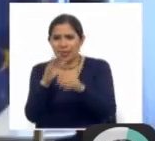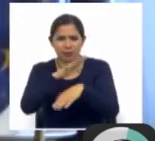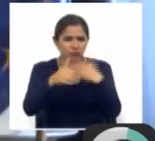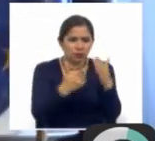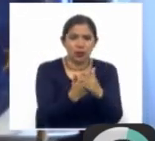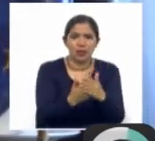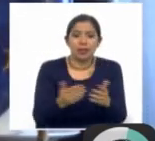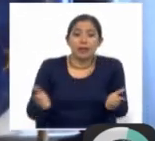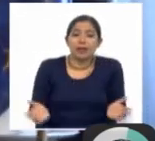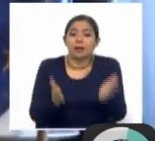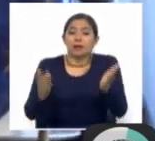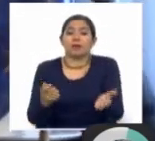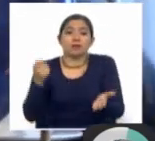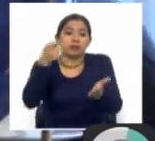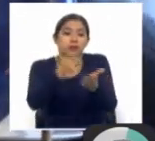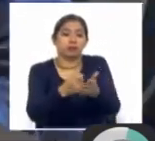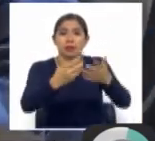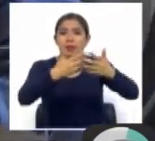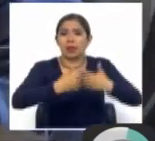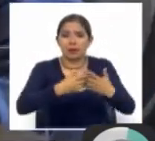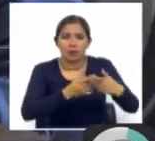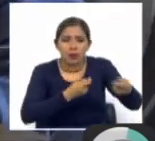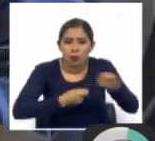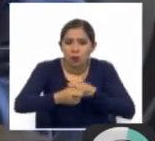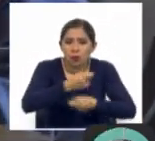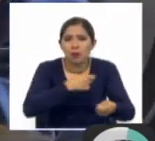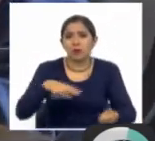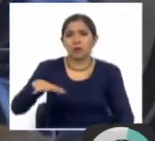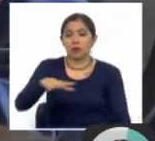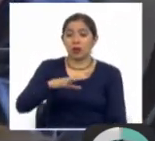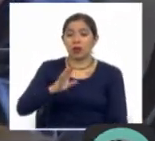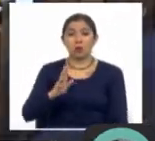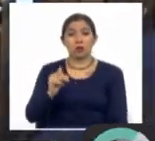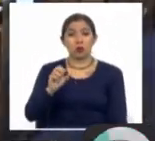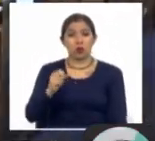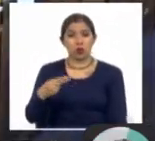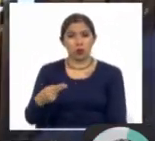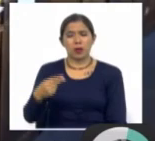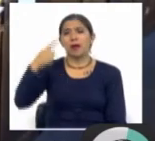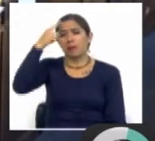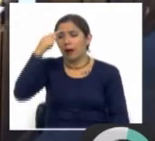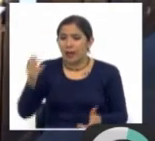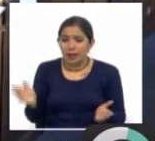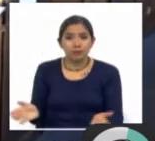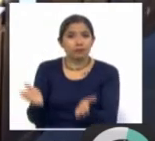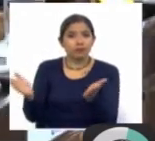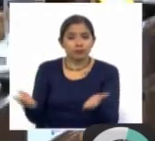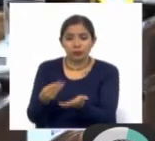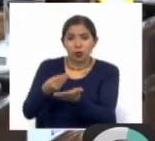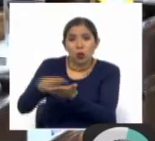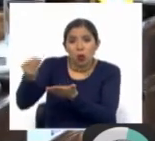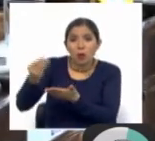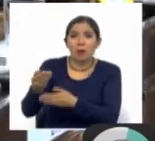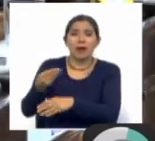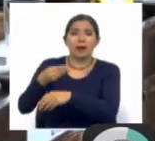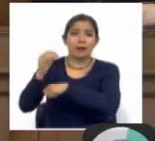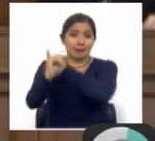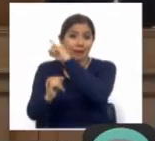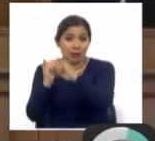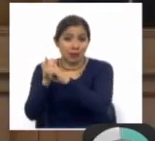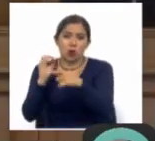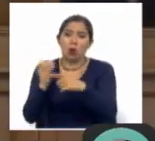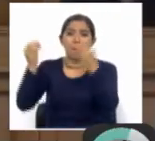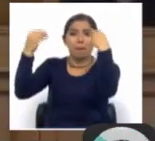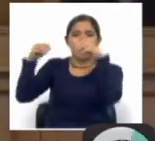promover inversiones, industria y comercio en Puerto Butch para fomentar la inversión nacional y extranjera, priorizar la utilización de los puertos